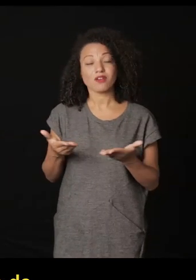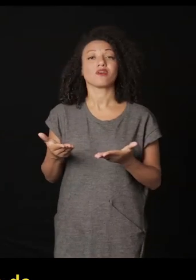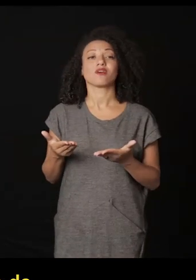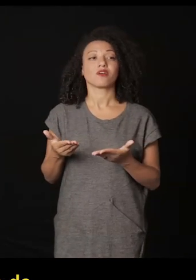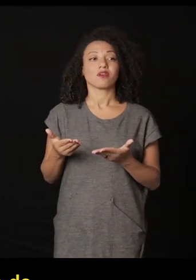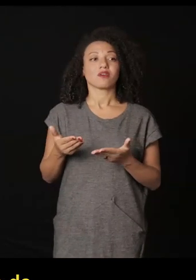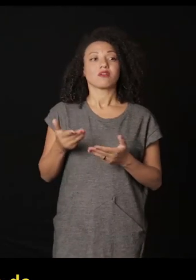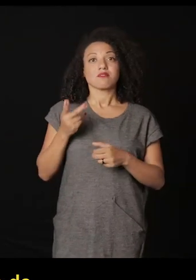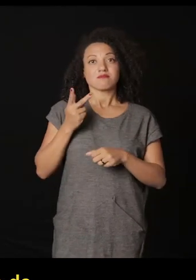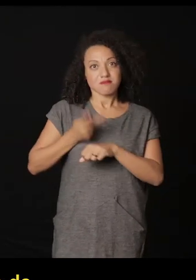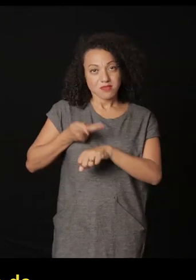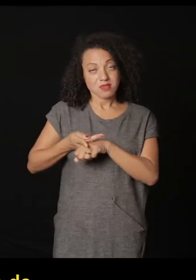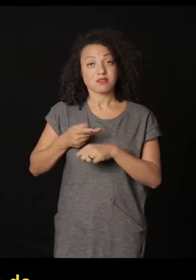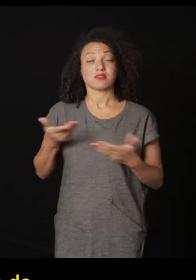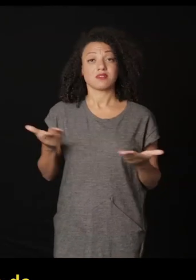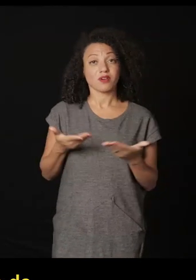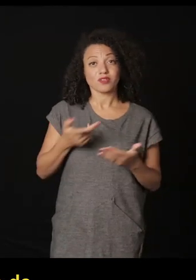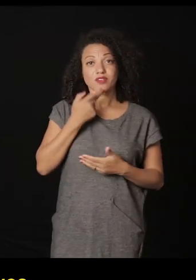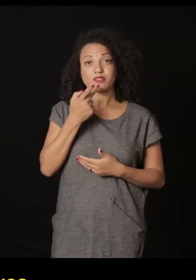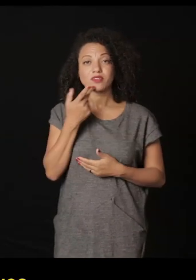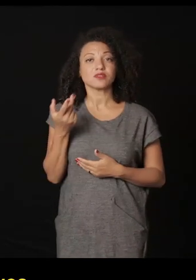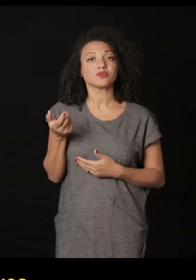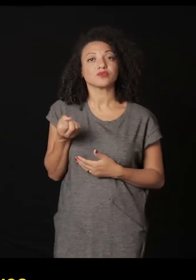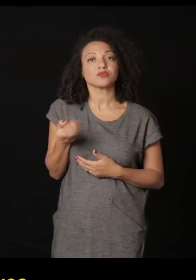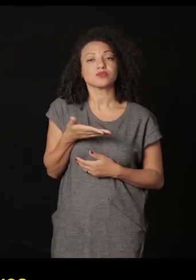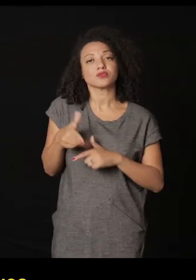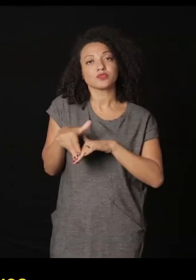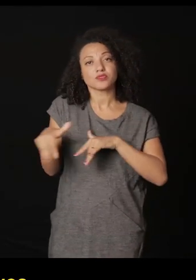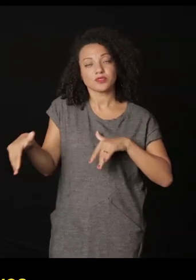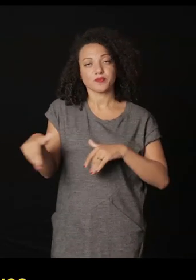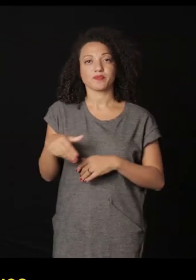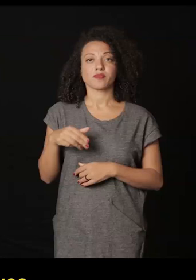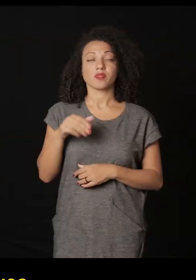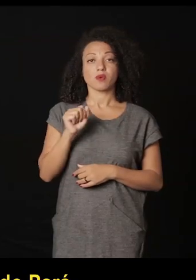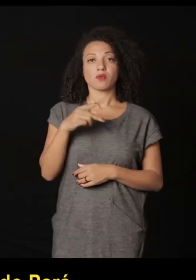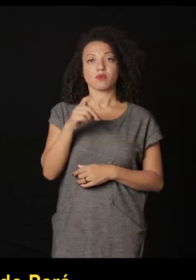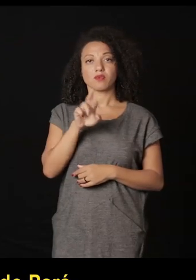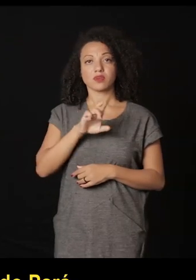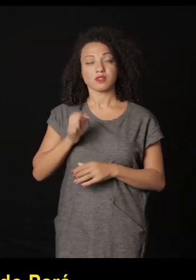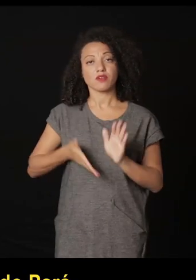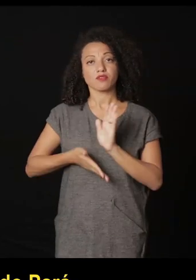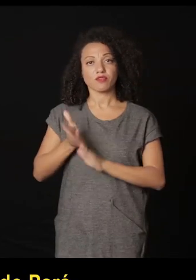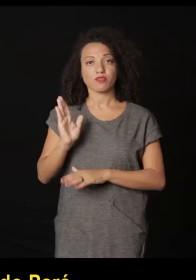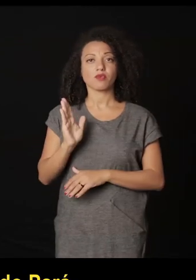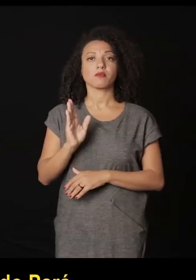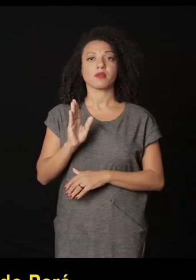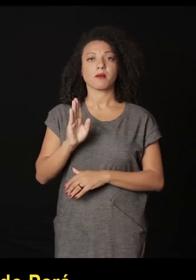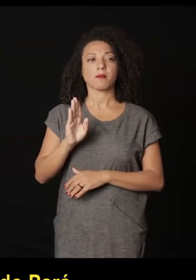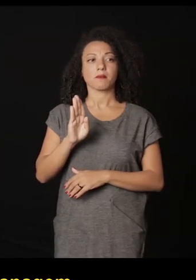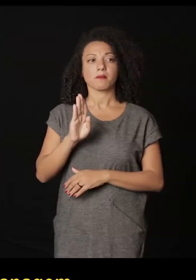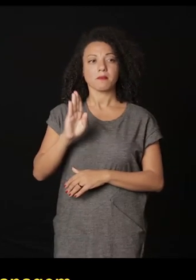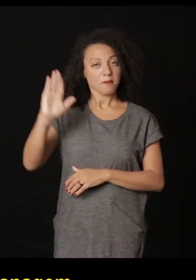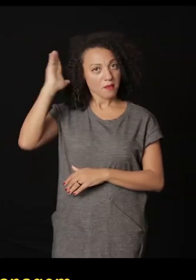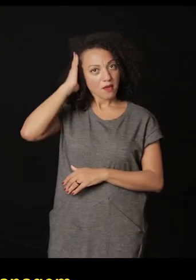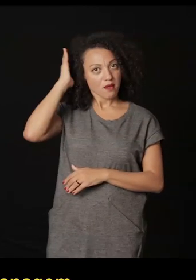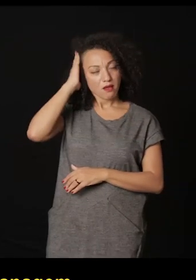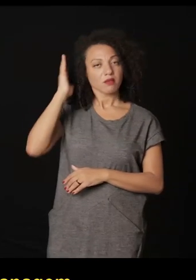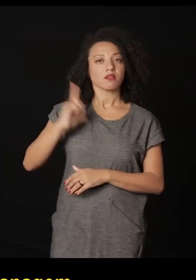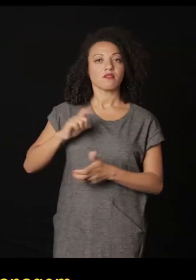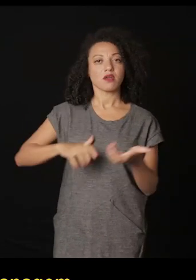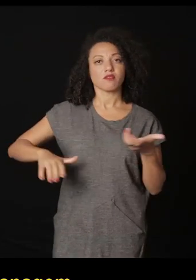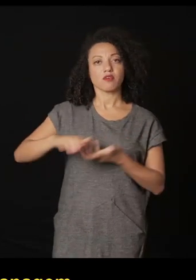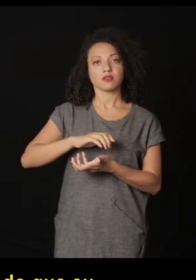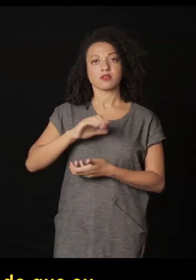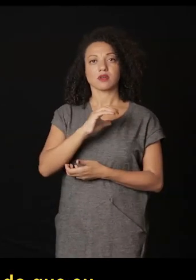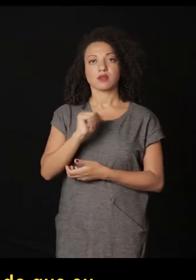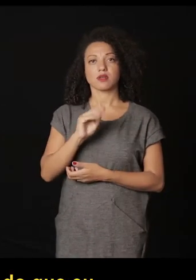y ahora estamos hablando de la creación de la invención de nuevos archivos el antepranteado fue para Belén de Pará donde sucedió la revolta